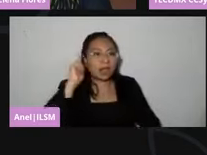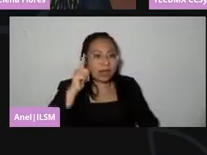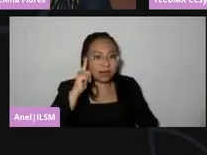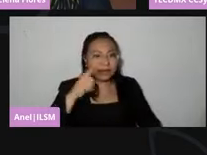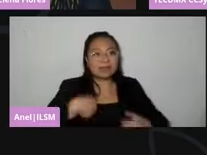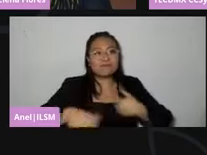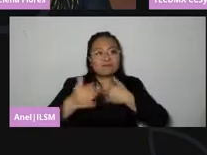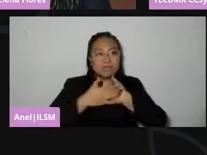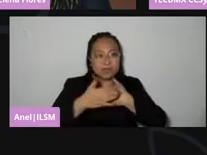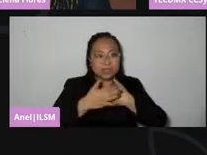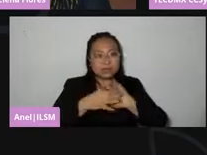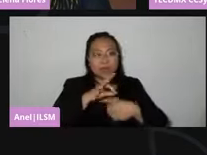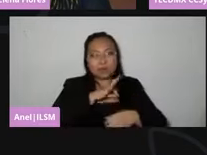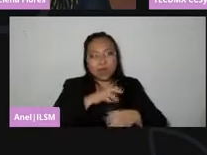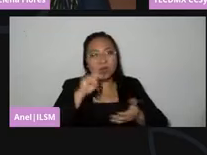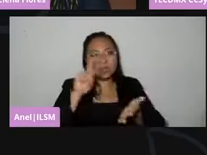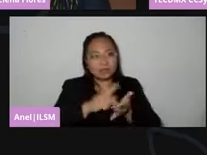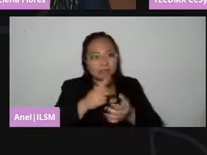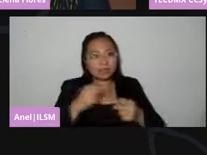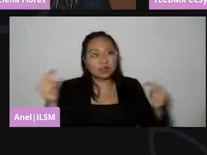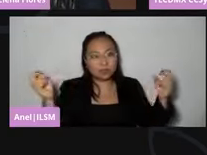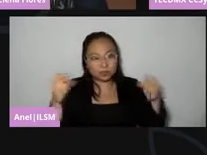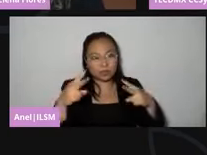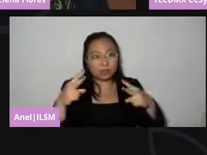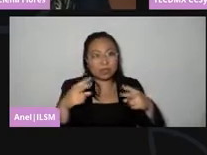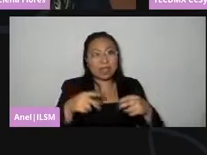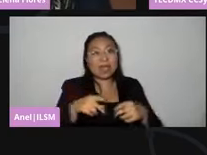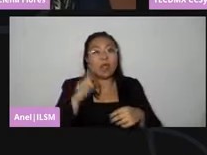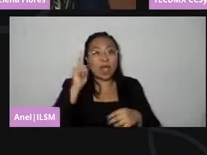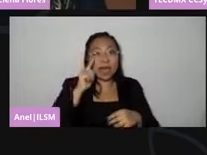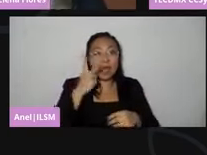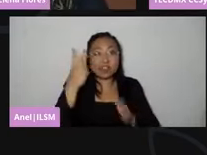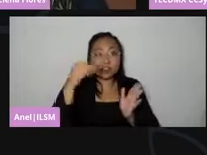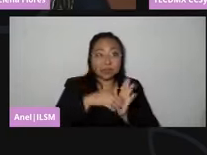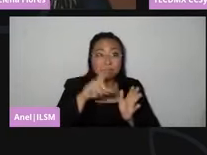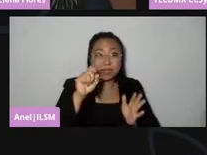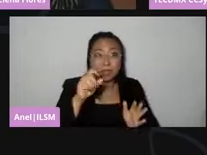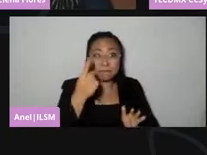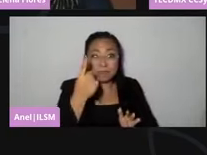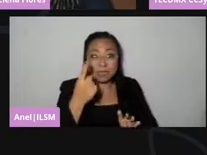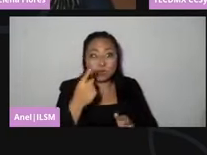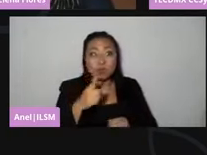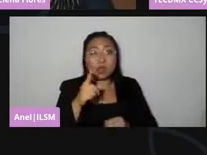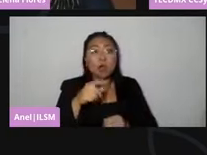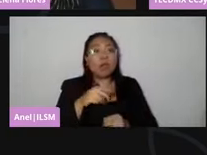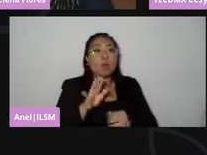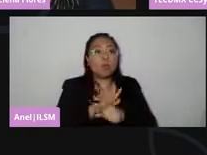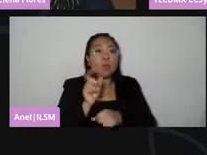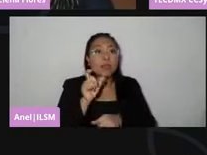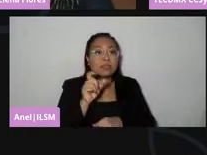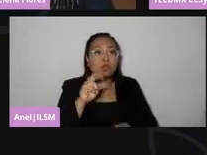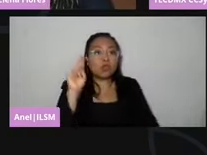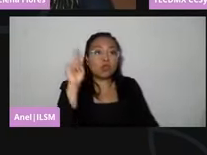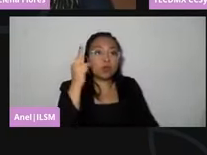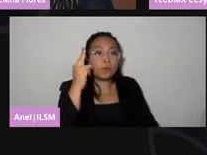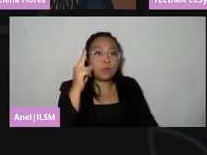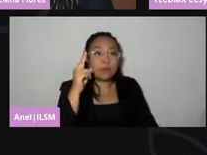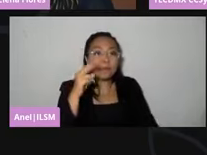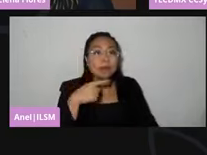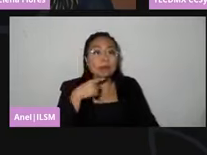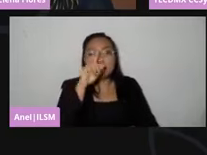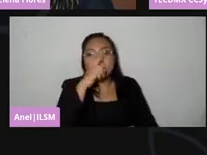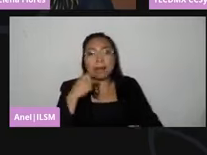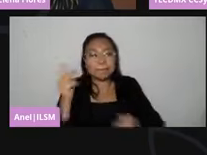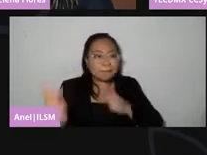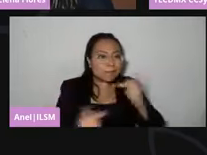Tal vez cuando estemos promocionando la consulta infantil y juvenil 2021, que aprovecho, será en noviembre de este año, durante todo el mes de noviembre,